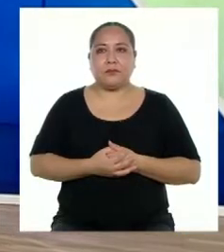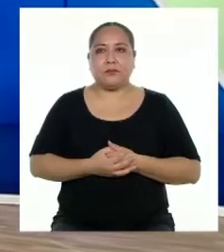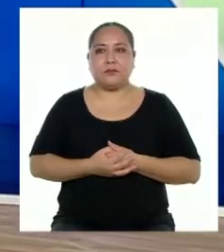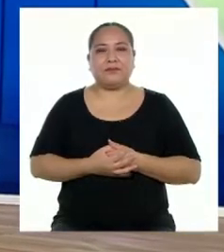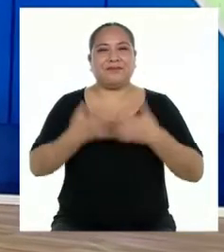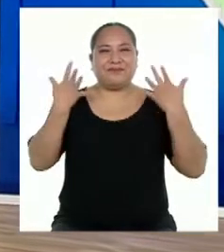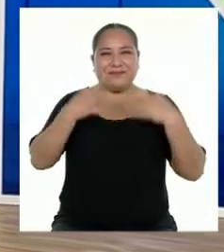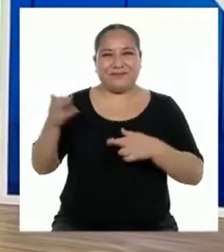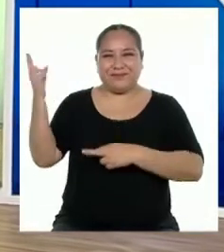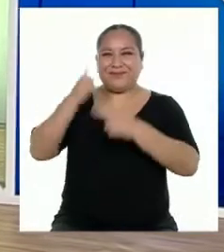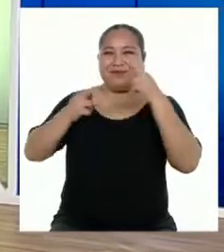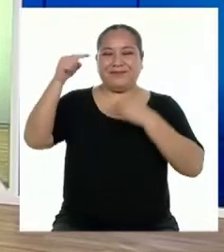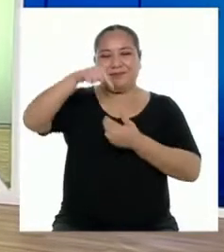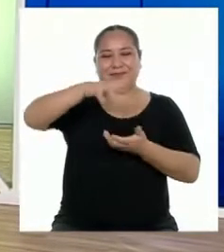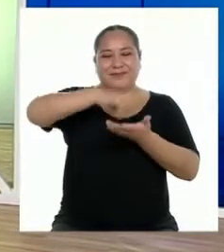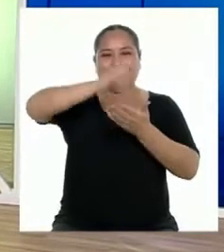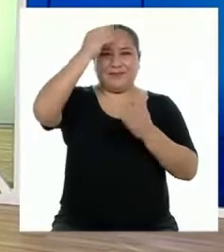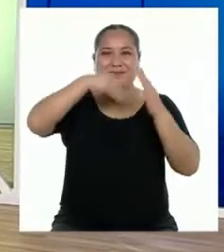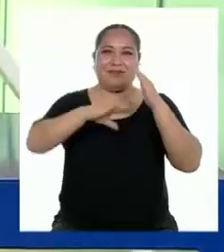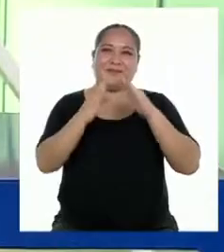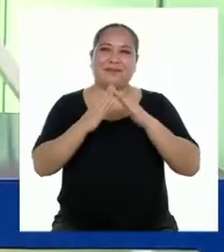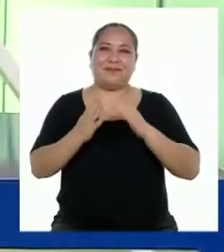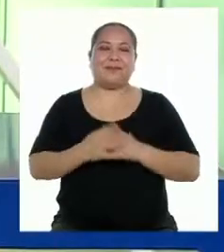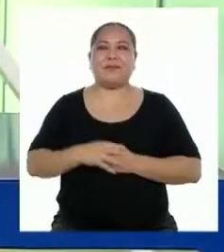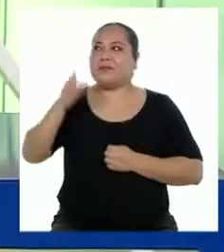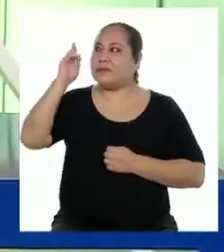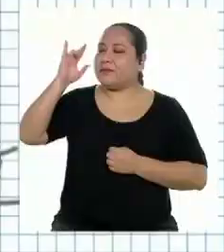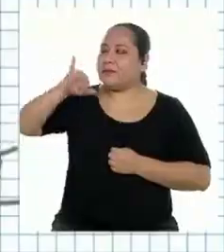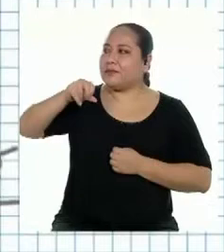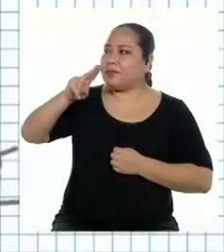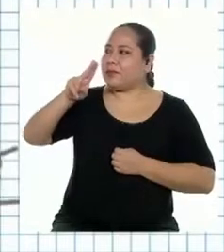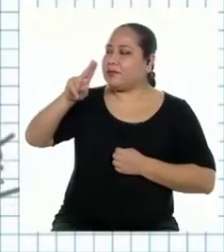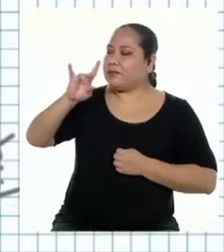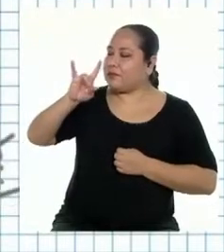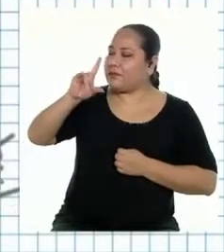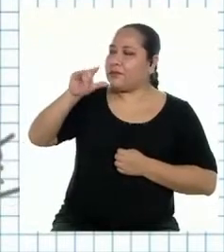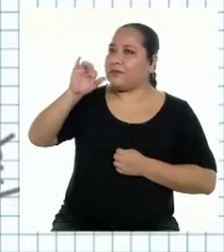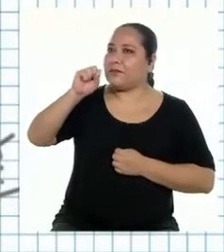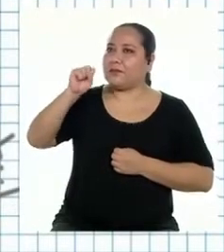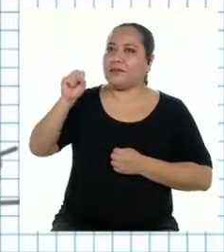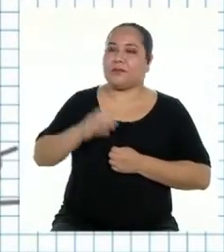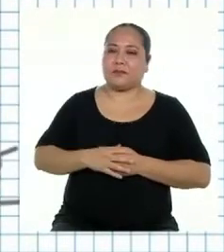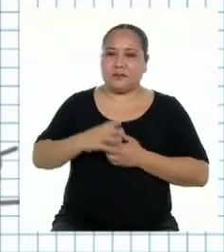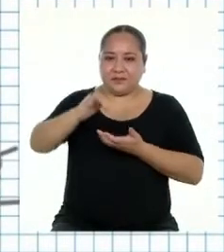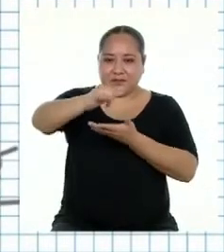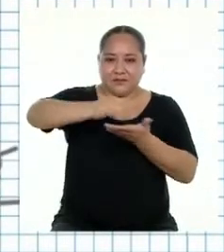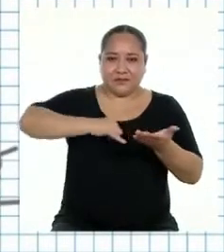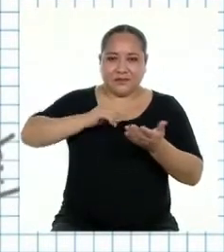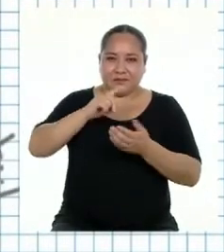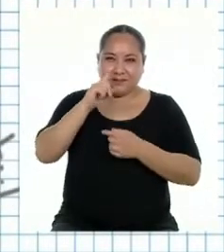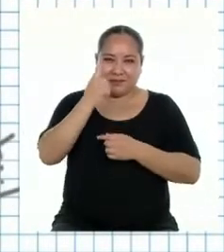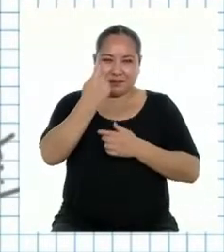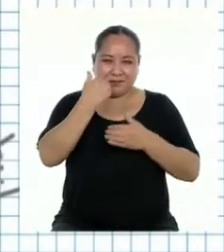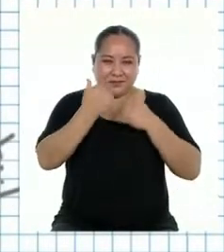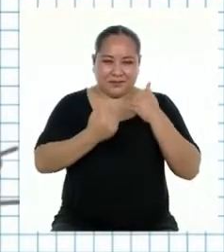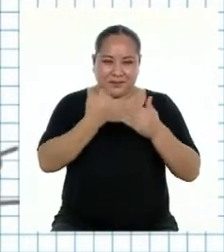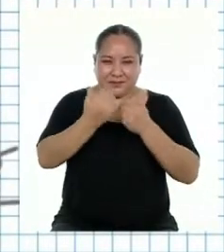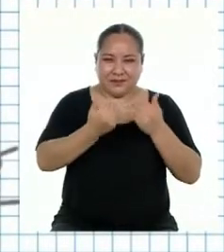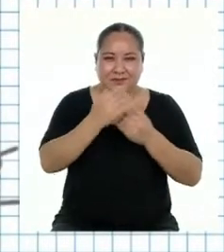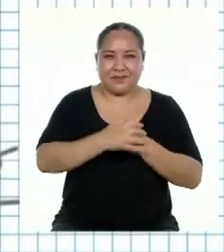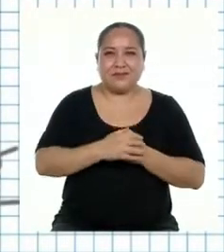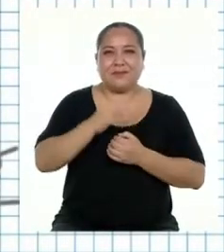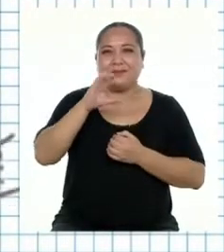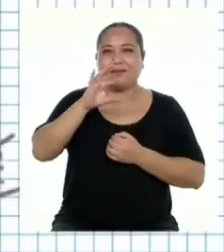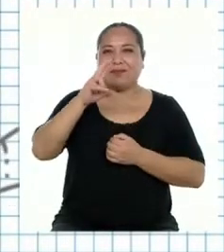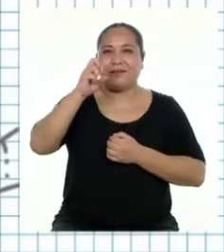Estamos de vuelta en Aprendo en Casa. Profesora Yulisa, nos llegó el primer avance de una crónica. Es de un estudiante de